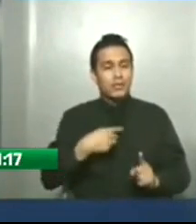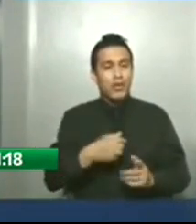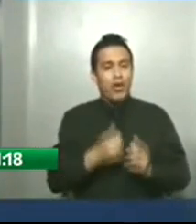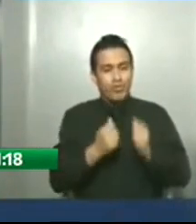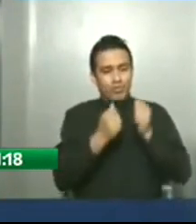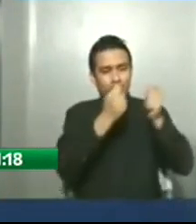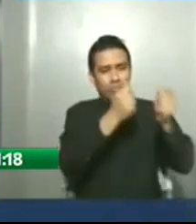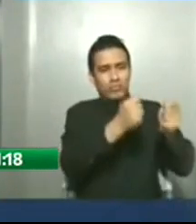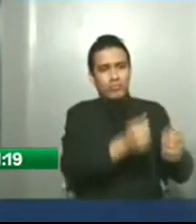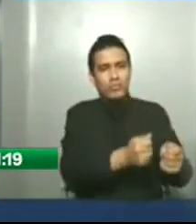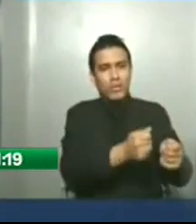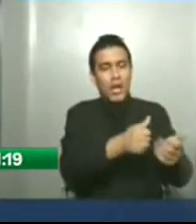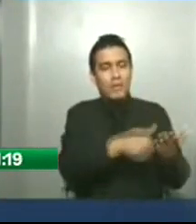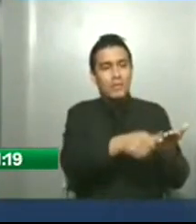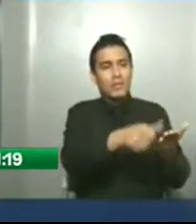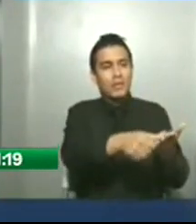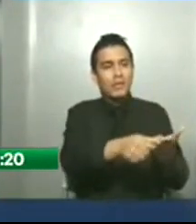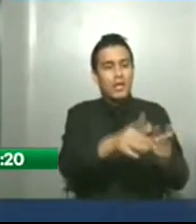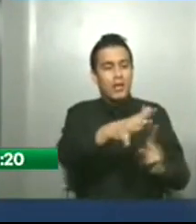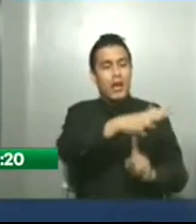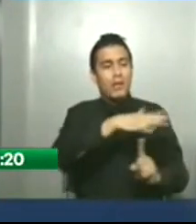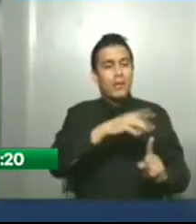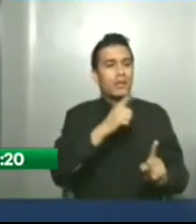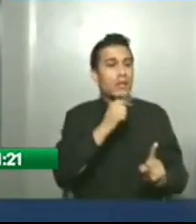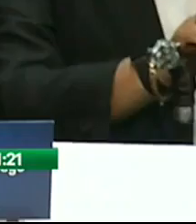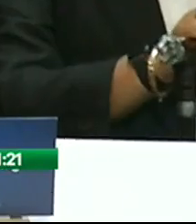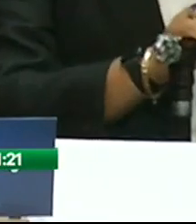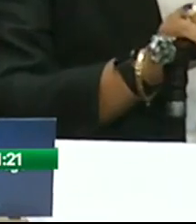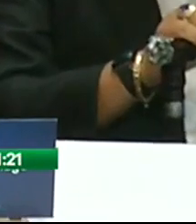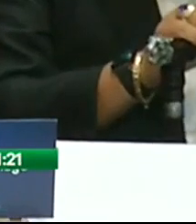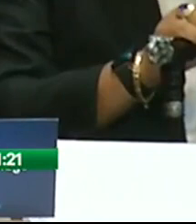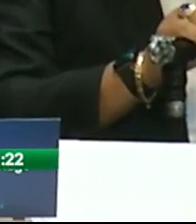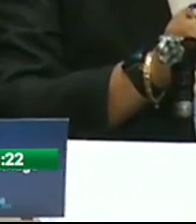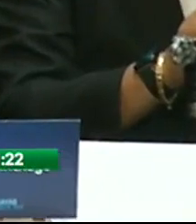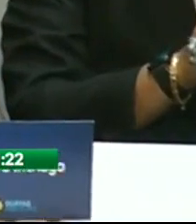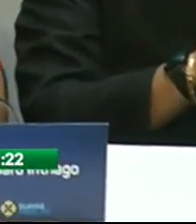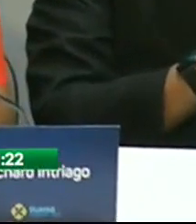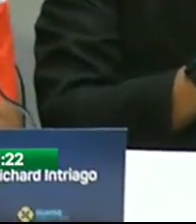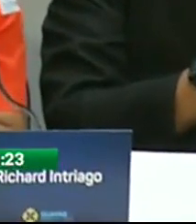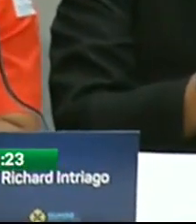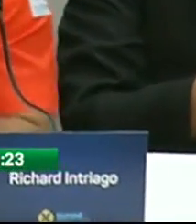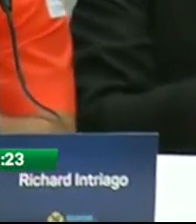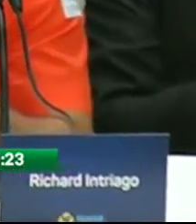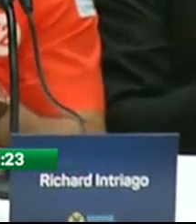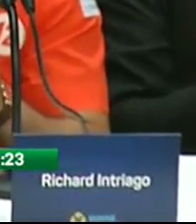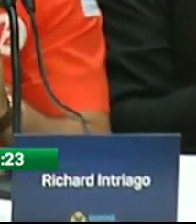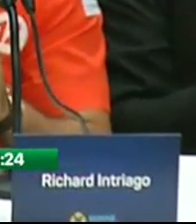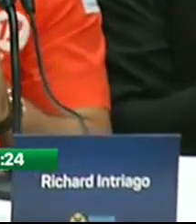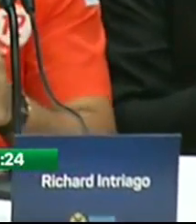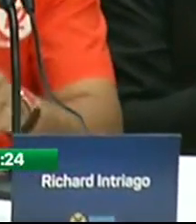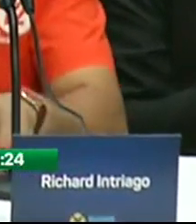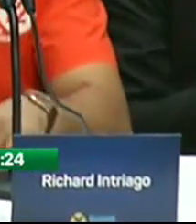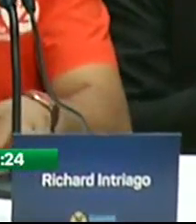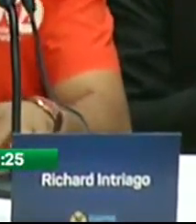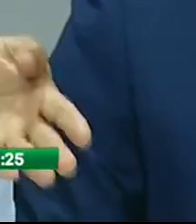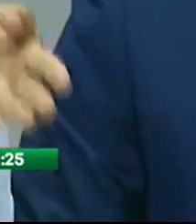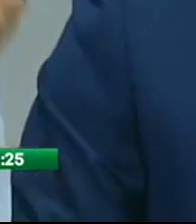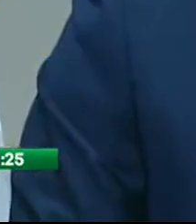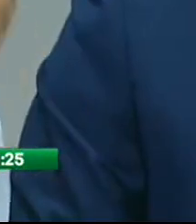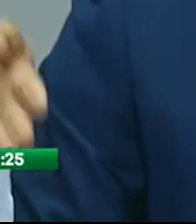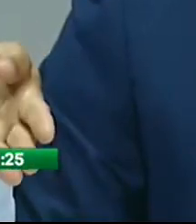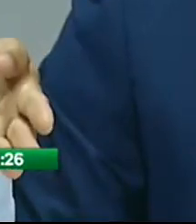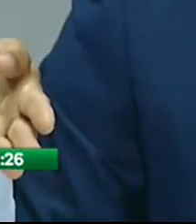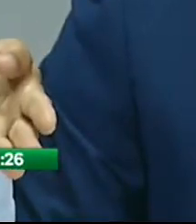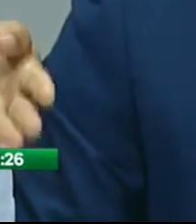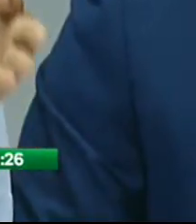Ministerio del Ambiente, ¿a quién? Al gobierno provincial del Guayas. Luego hubo la oportunidad en rueda de prensa de referirse sobre ese evento en el que